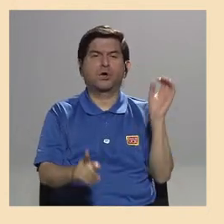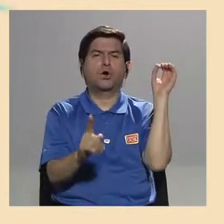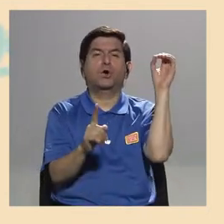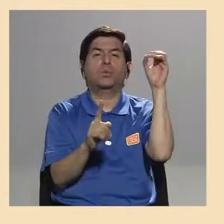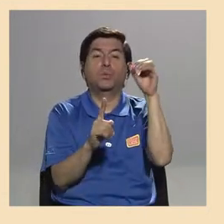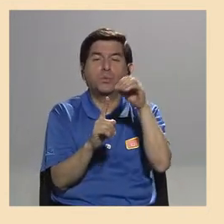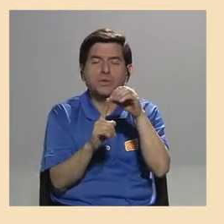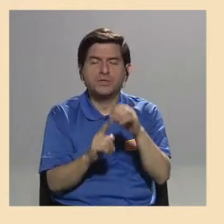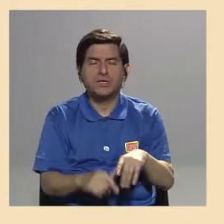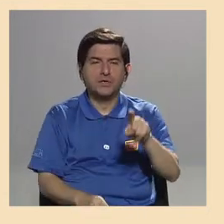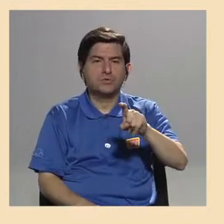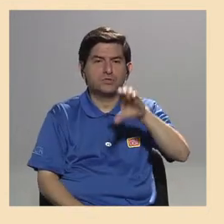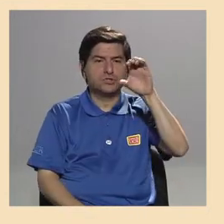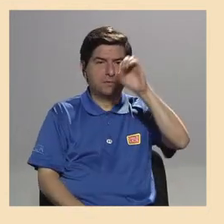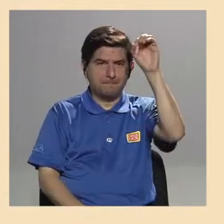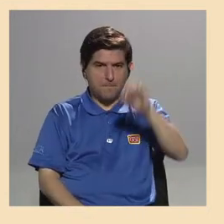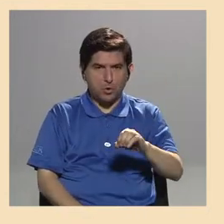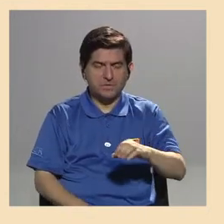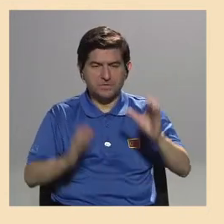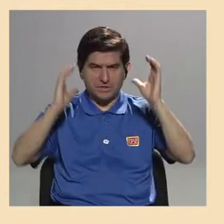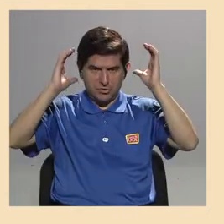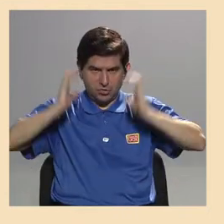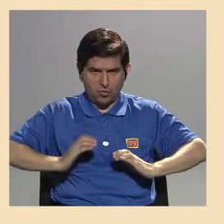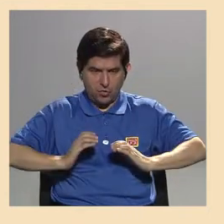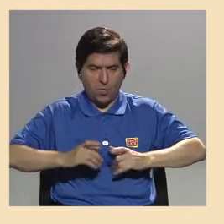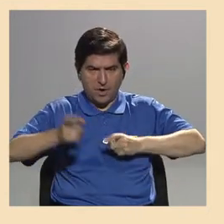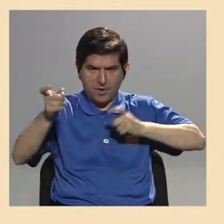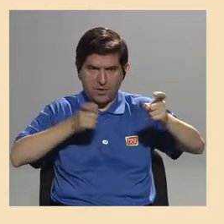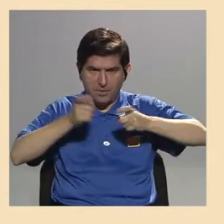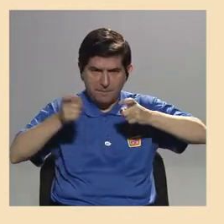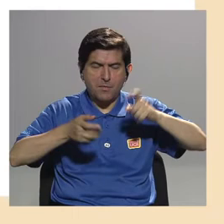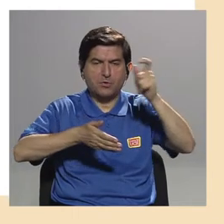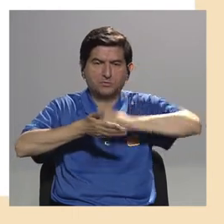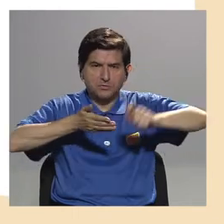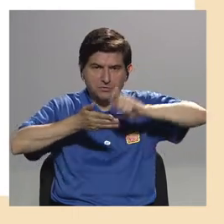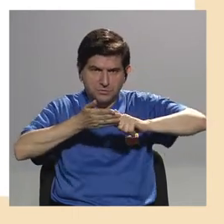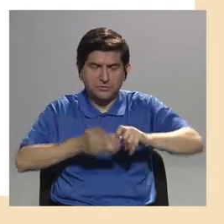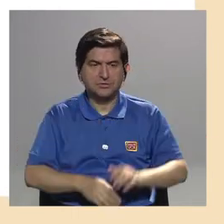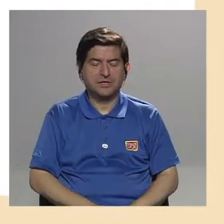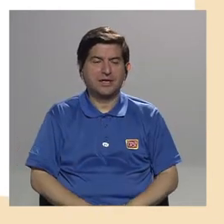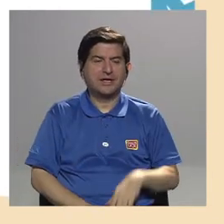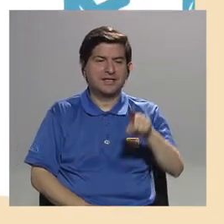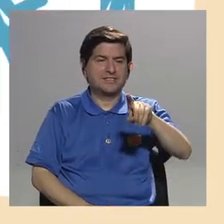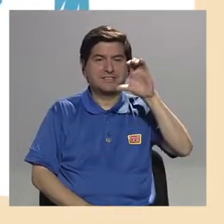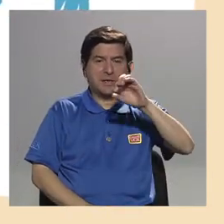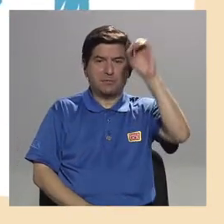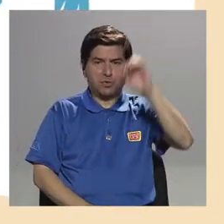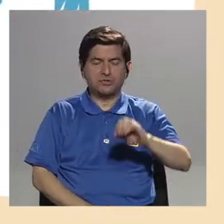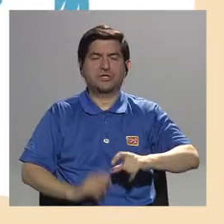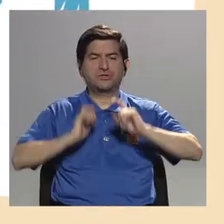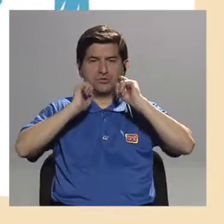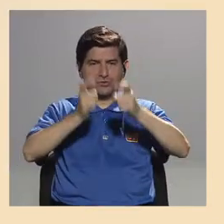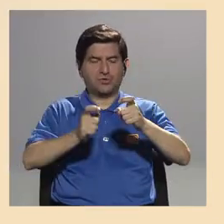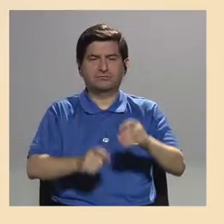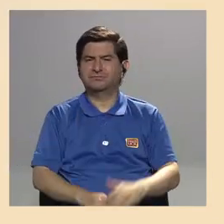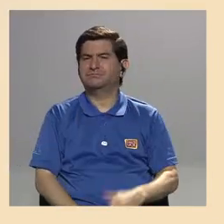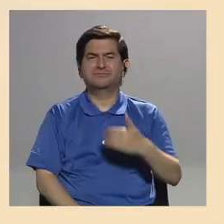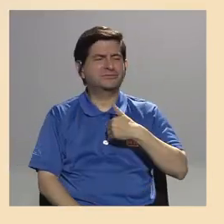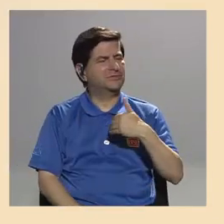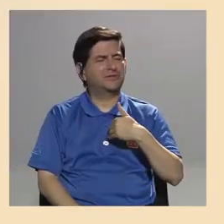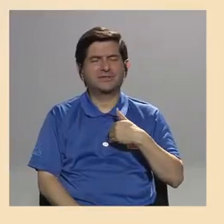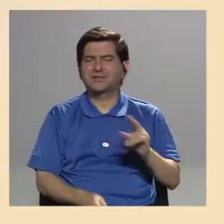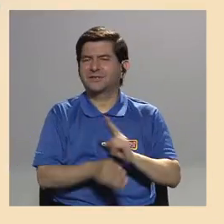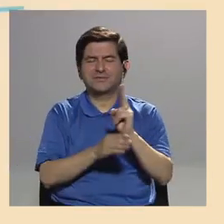% de los cuerpos que nosotros manejamos en la escuela sean 100% donados. Que no tengamos que recurrir a los cuerpos no